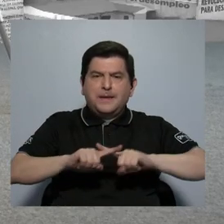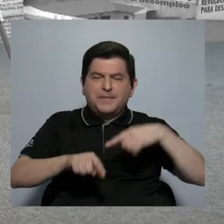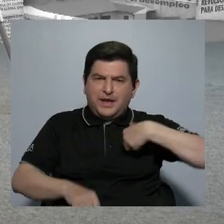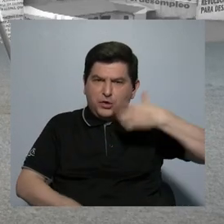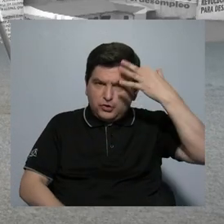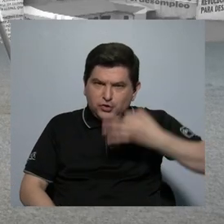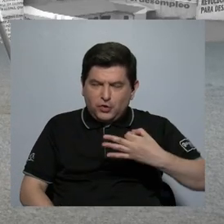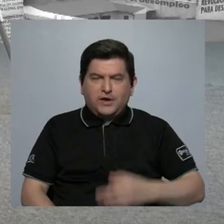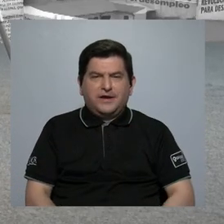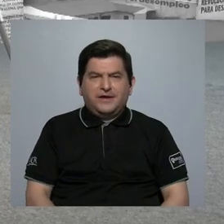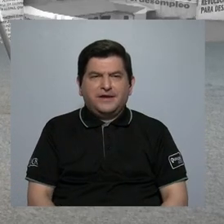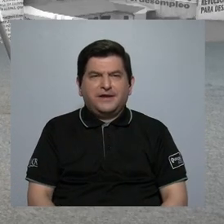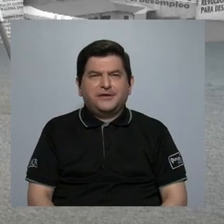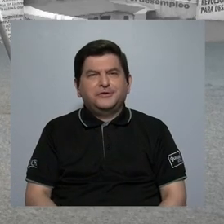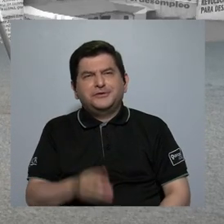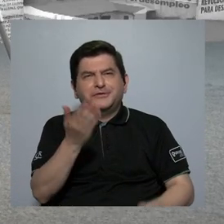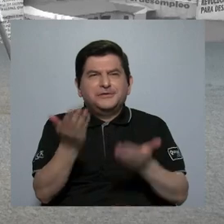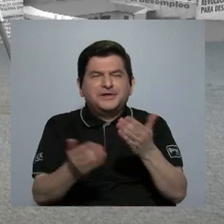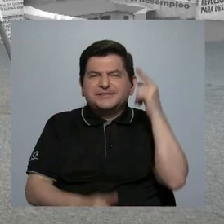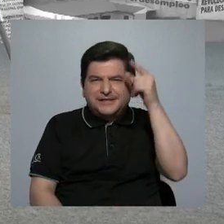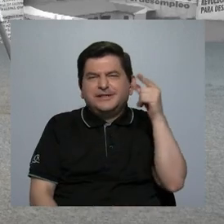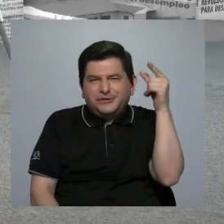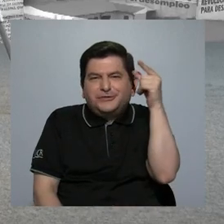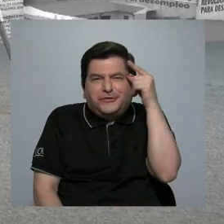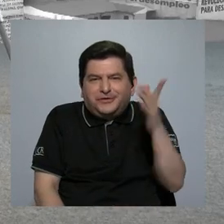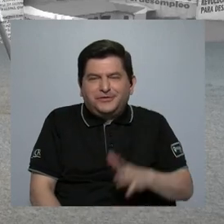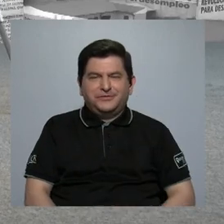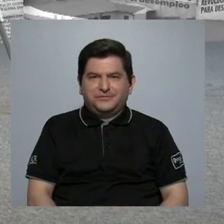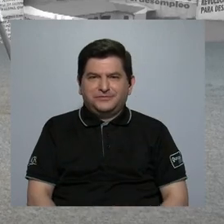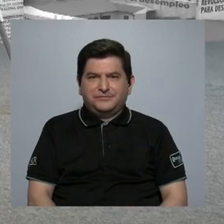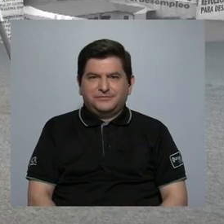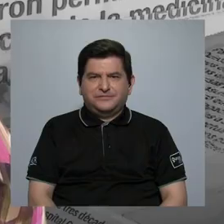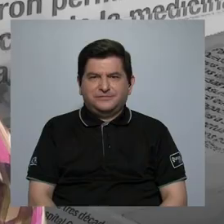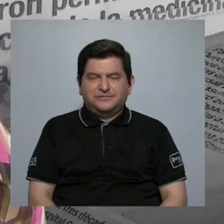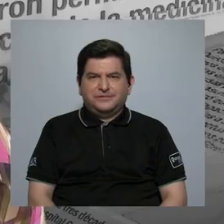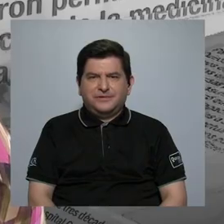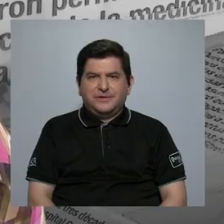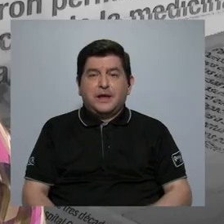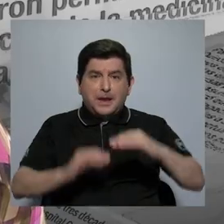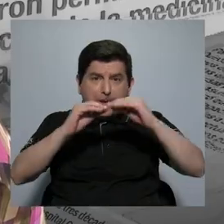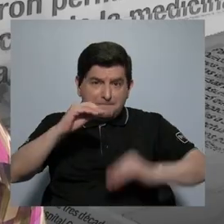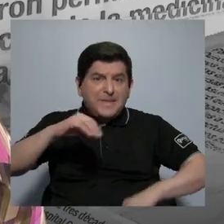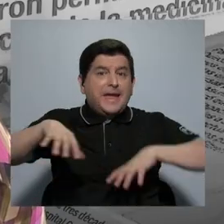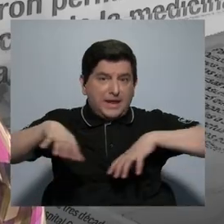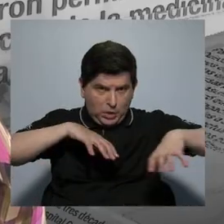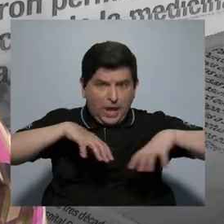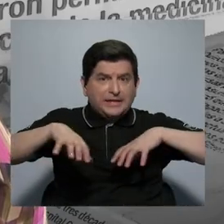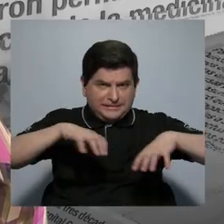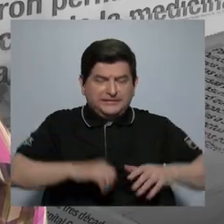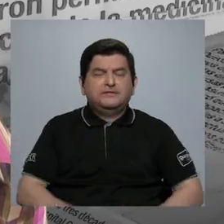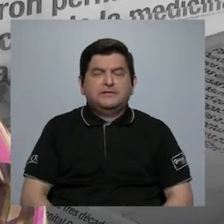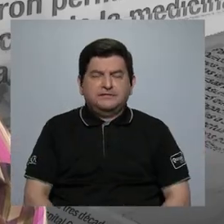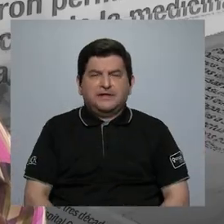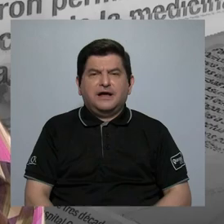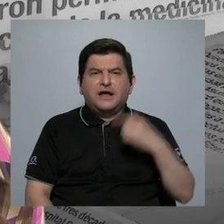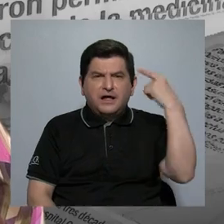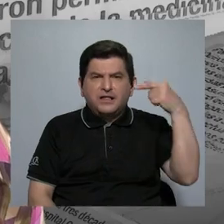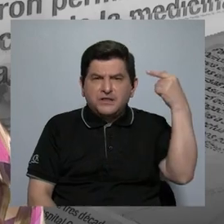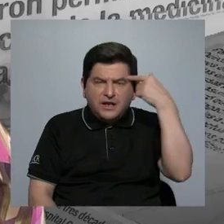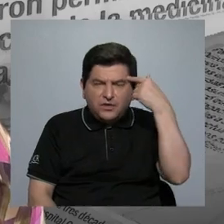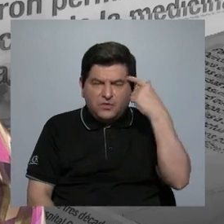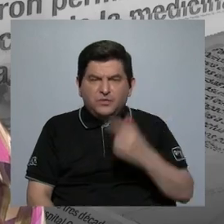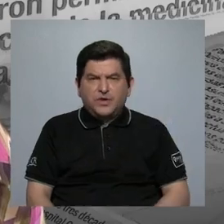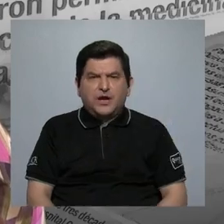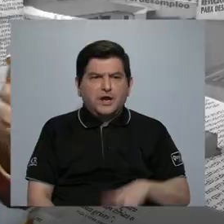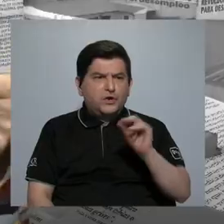pero me parece que eso fue como, pues fue evidente, ¿verdad? Bueno, hay menos actividades, el